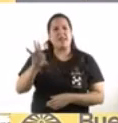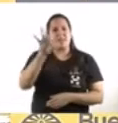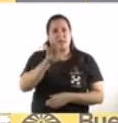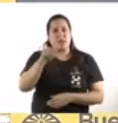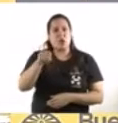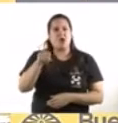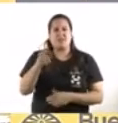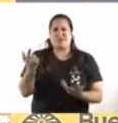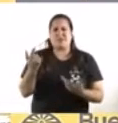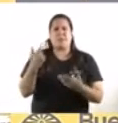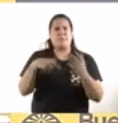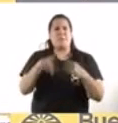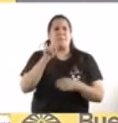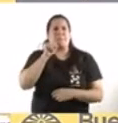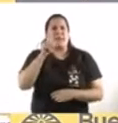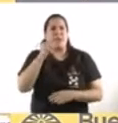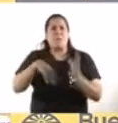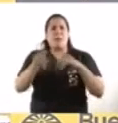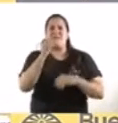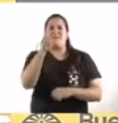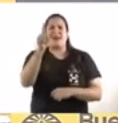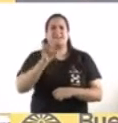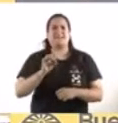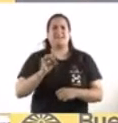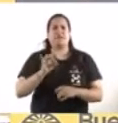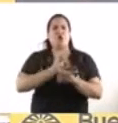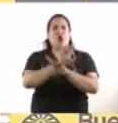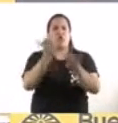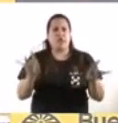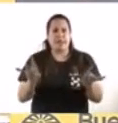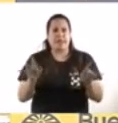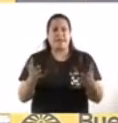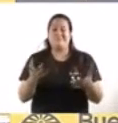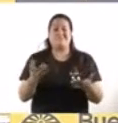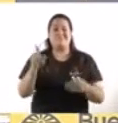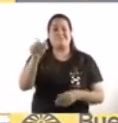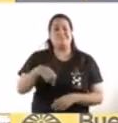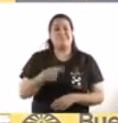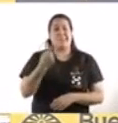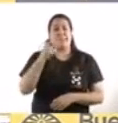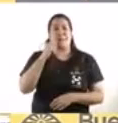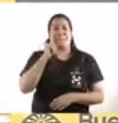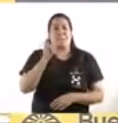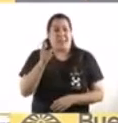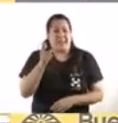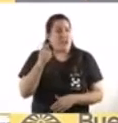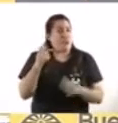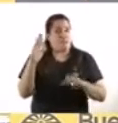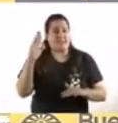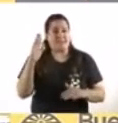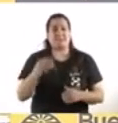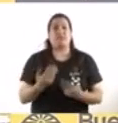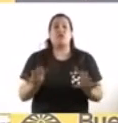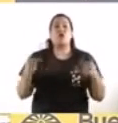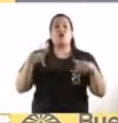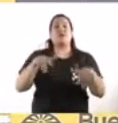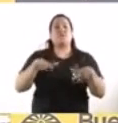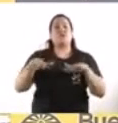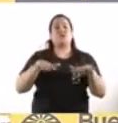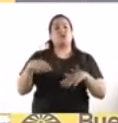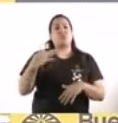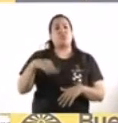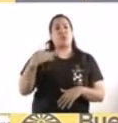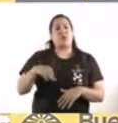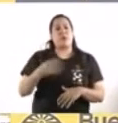tanto, más riesgo. Por eso, ante este nuevo escenario, tenemos que enfrentarlo con mucha responsabilidad y con mucha